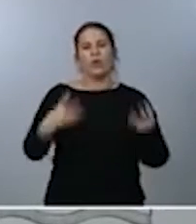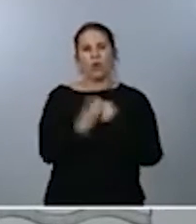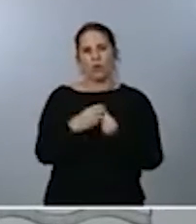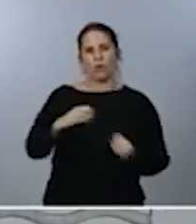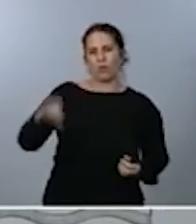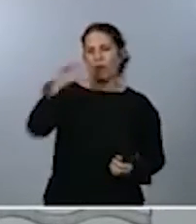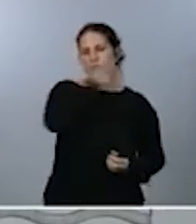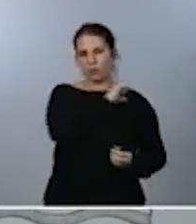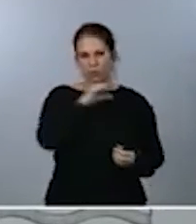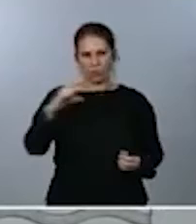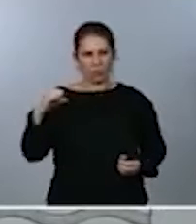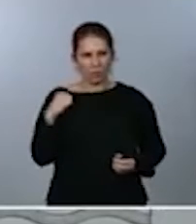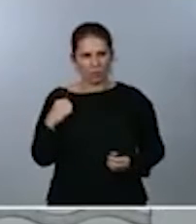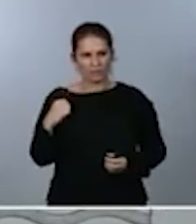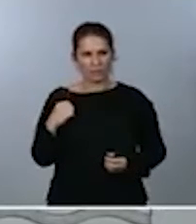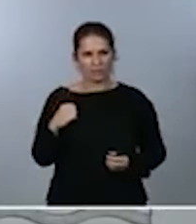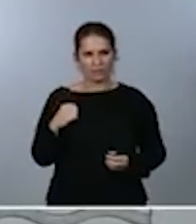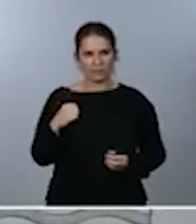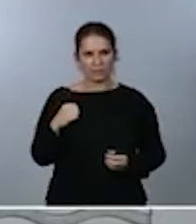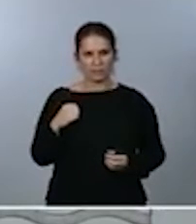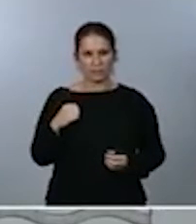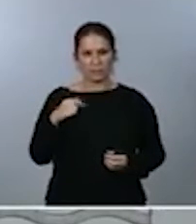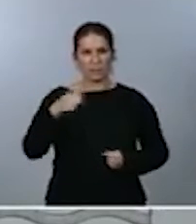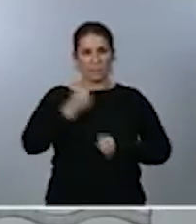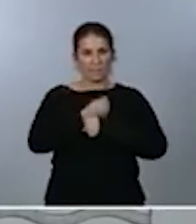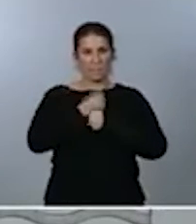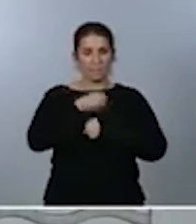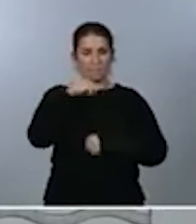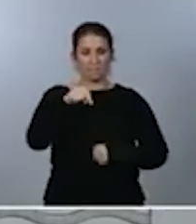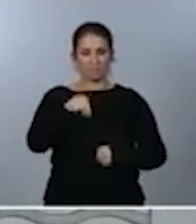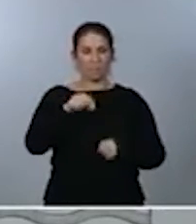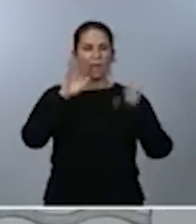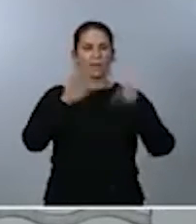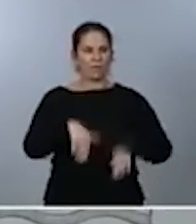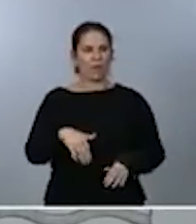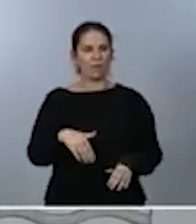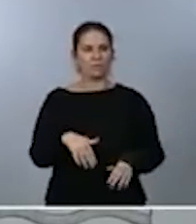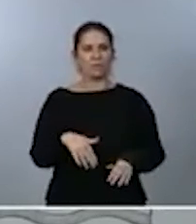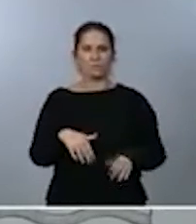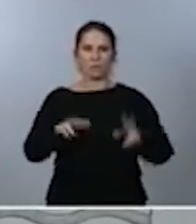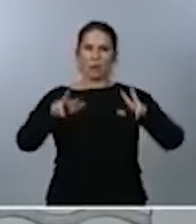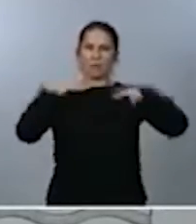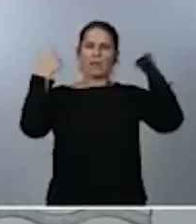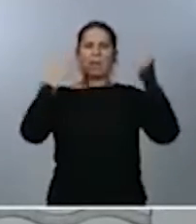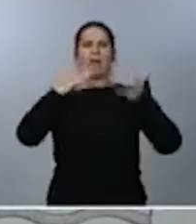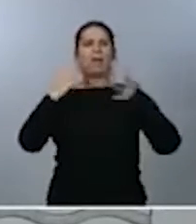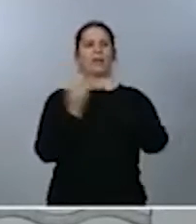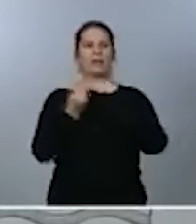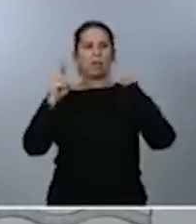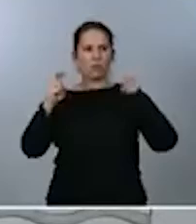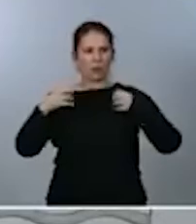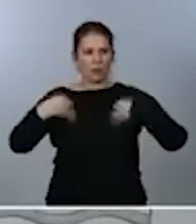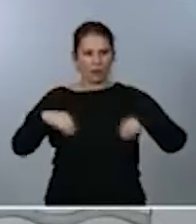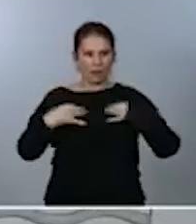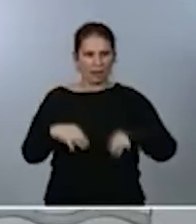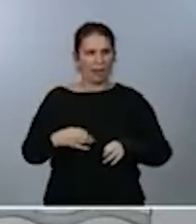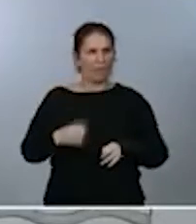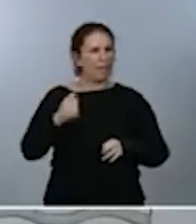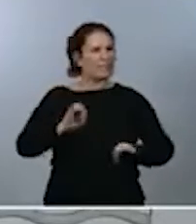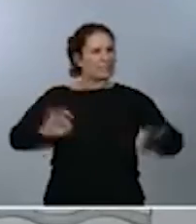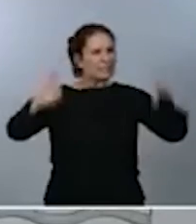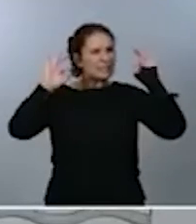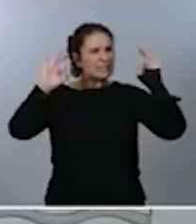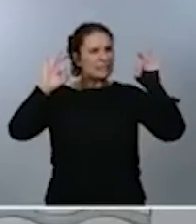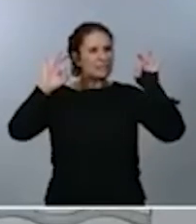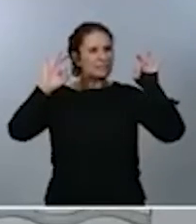y este trabajo, yo creo, que permite mucho mejor adaptarse a esta nueva normalidad, especialmente reenfocando los objetivos